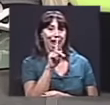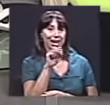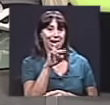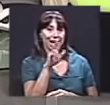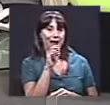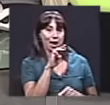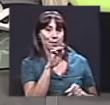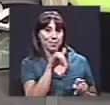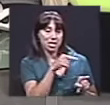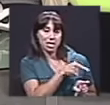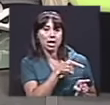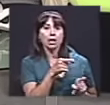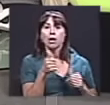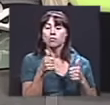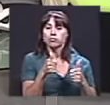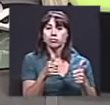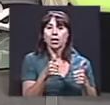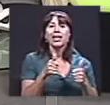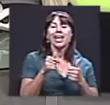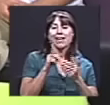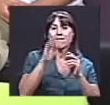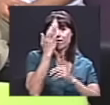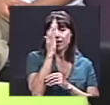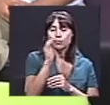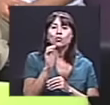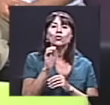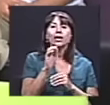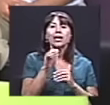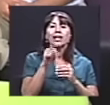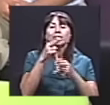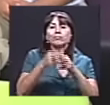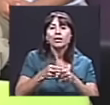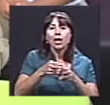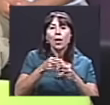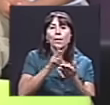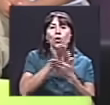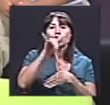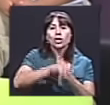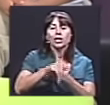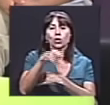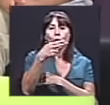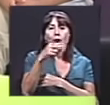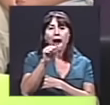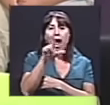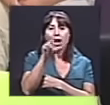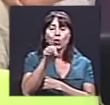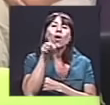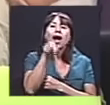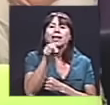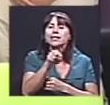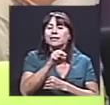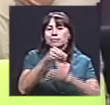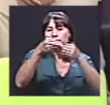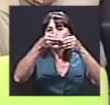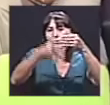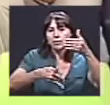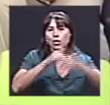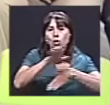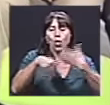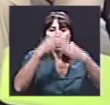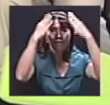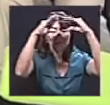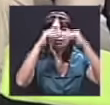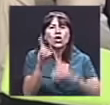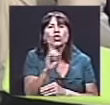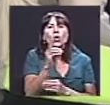tenemos mucha gente ahí, es Proyecto Algo en Facebook, y ahí tenemos toda la información de dónde adquirirlas, la